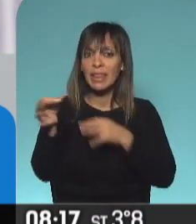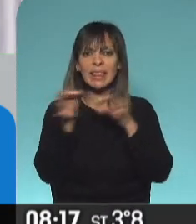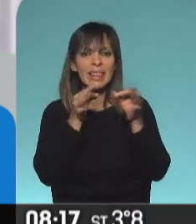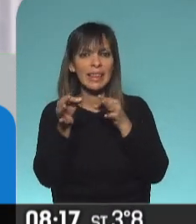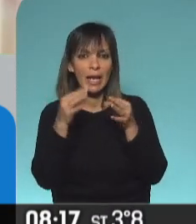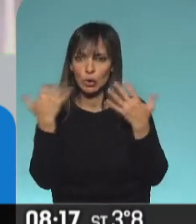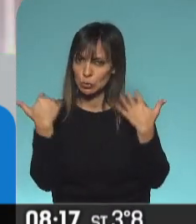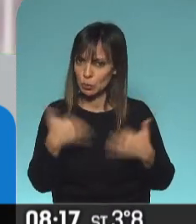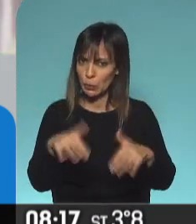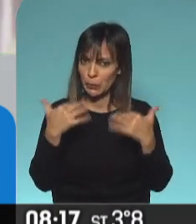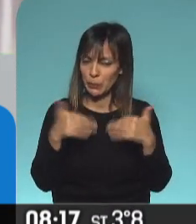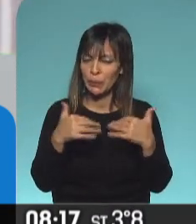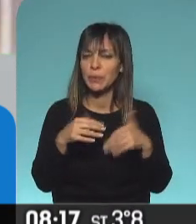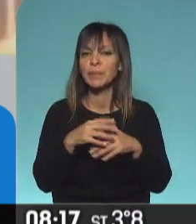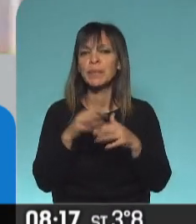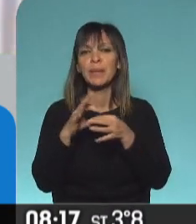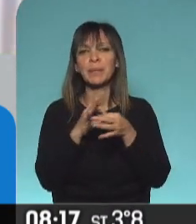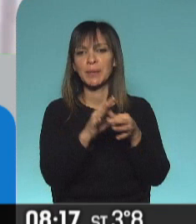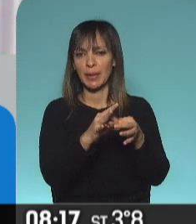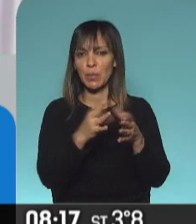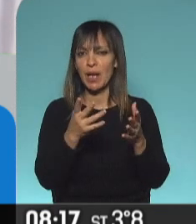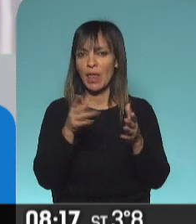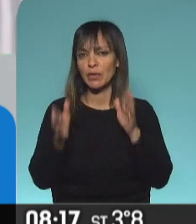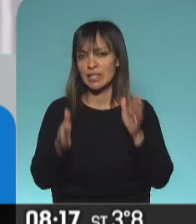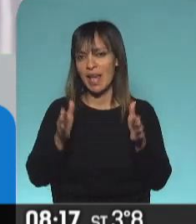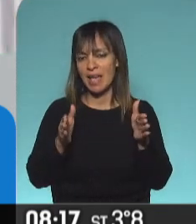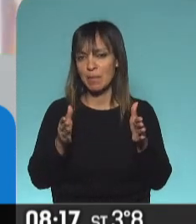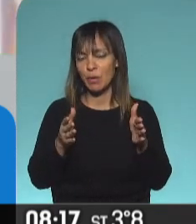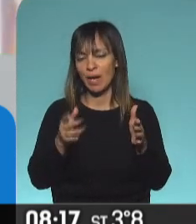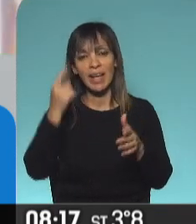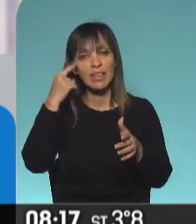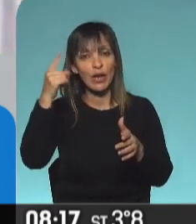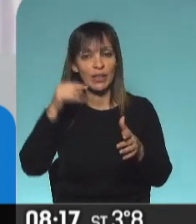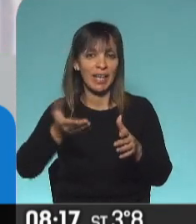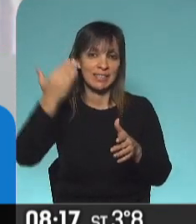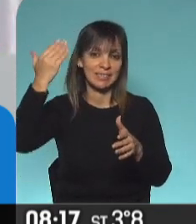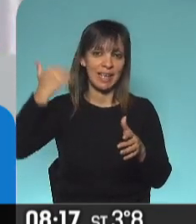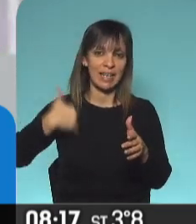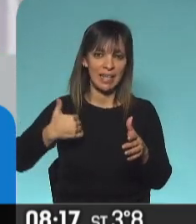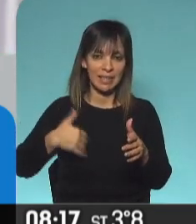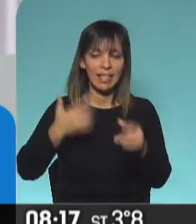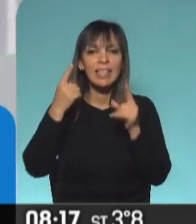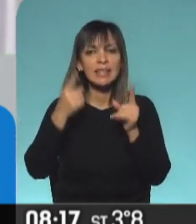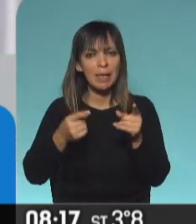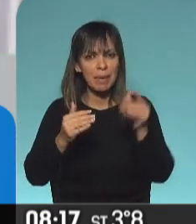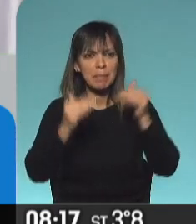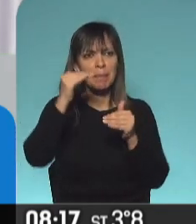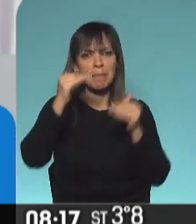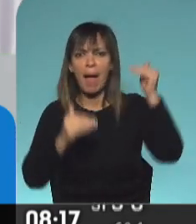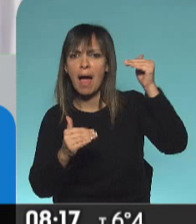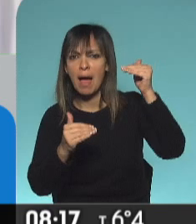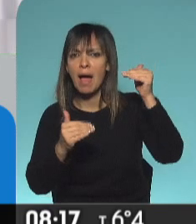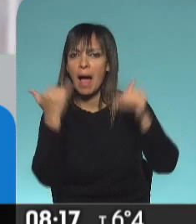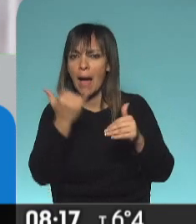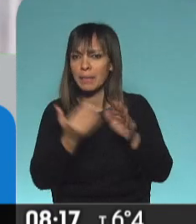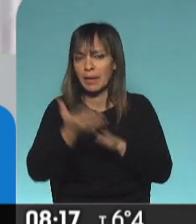afiladísimos, que tienen que ver o que marcan la ideología de la época y, al mismo tiempo, las grandes desigualdades que uno puede